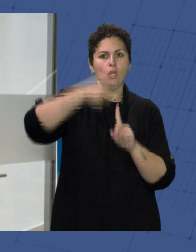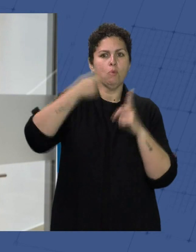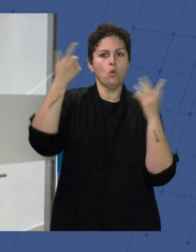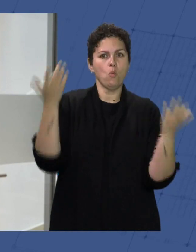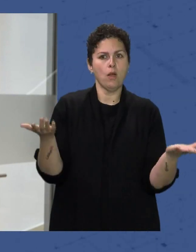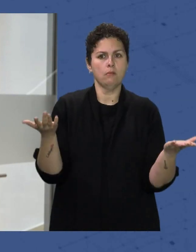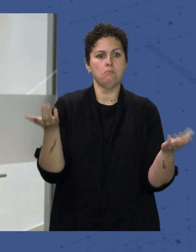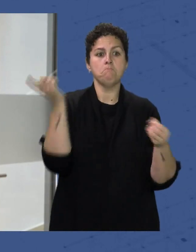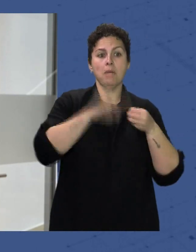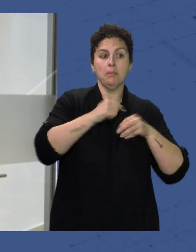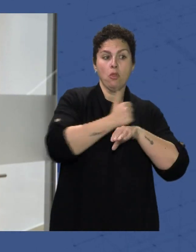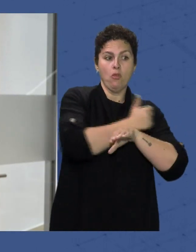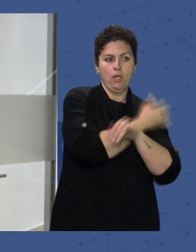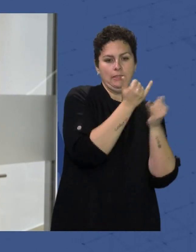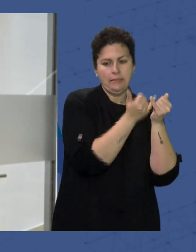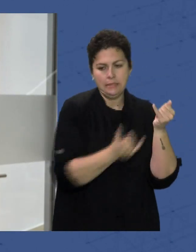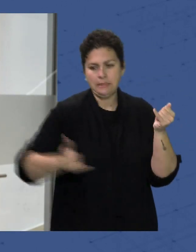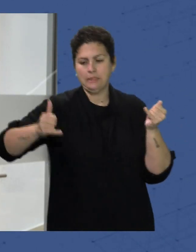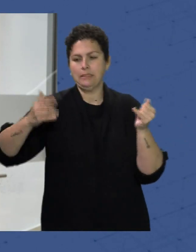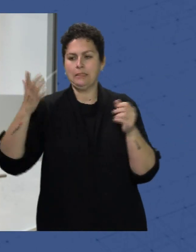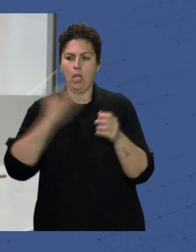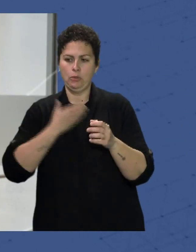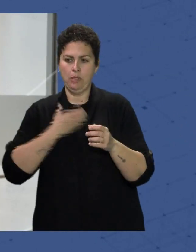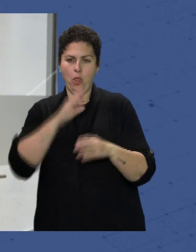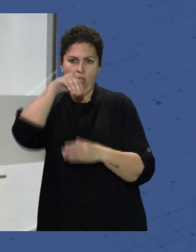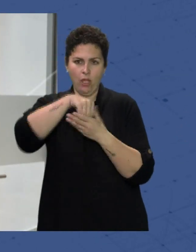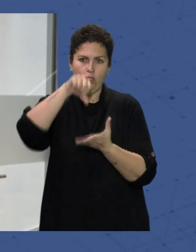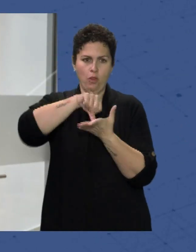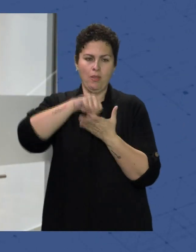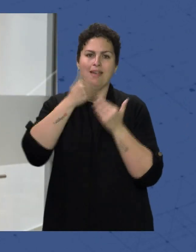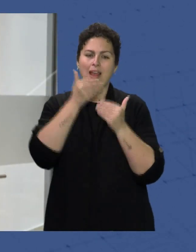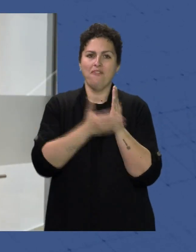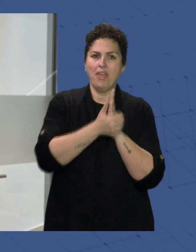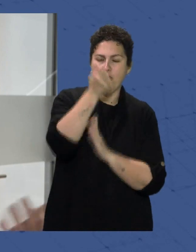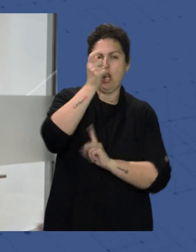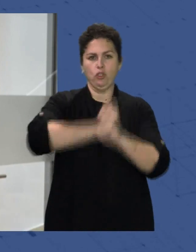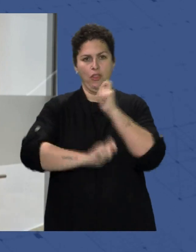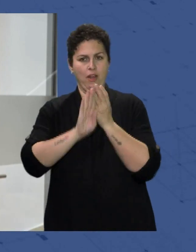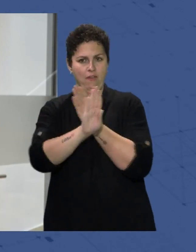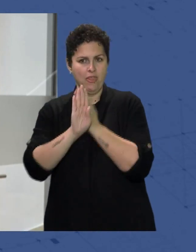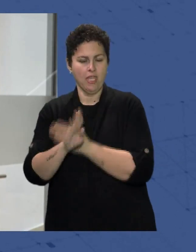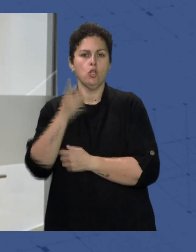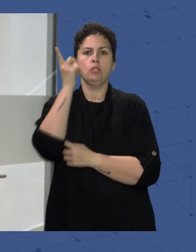participación Ciudadana Dentro de la ciudad Por medio De las federaciones De asociaciones De vecinos Por medio También De los